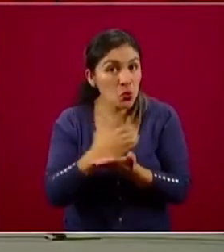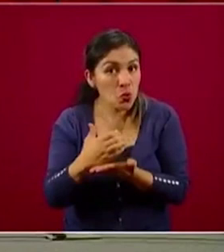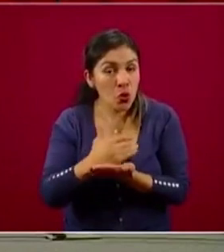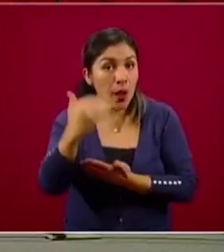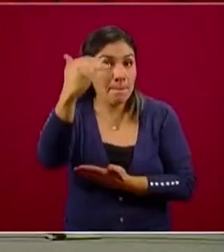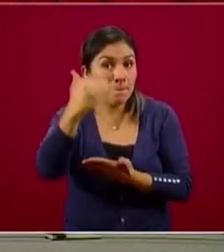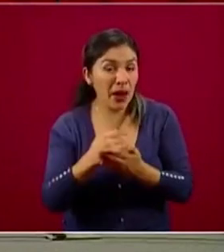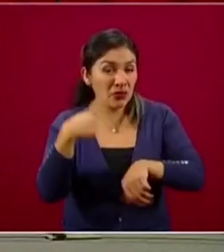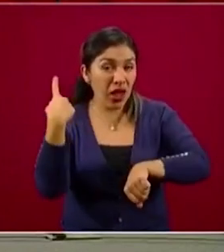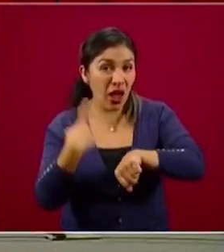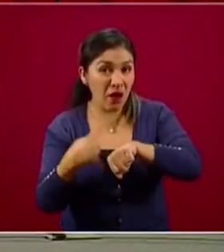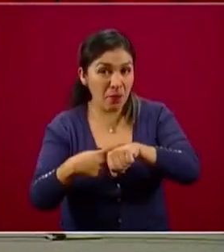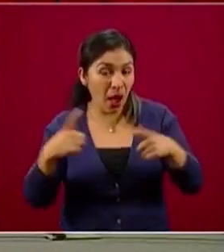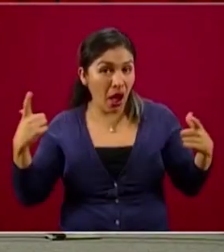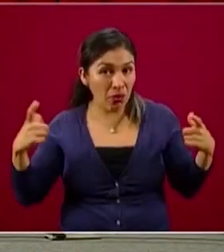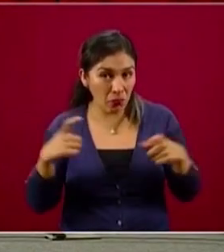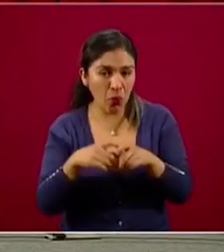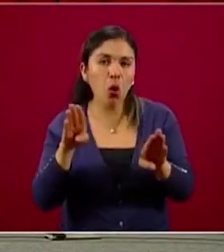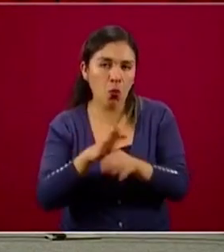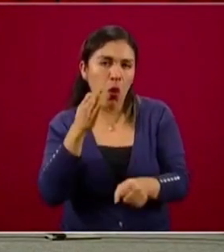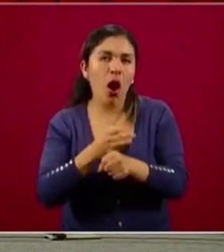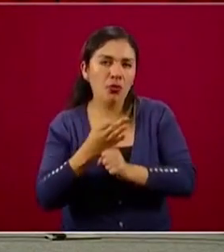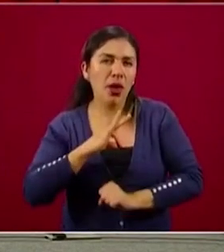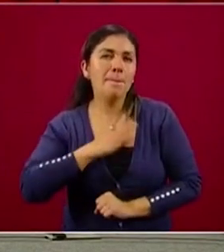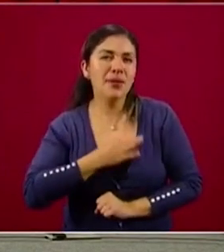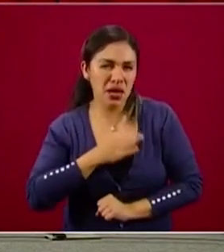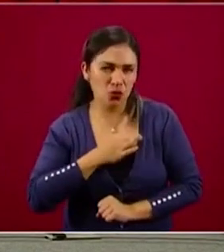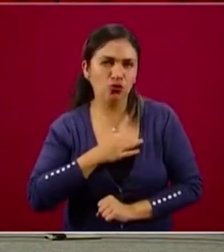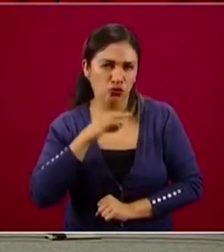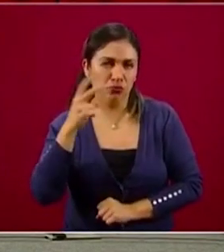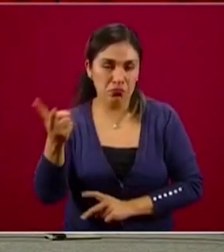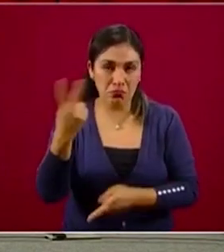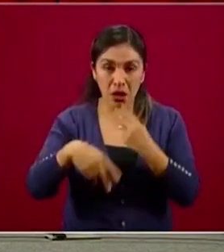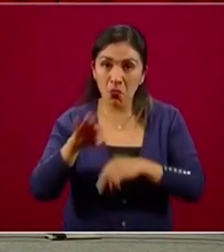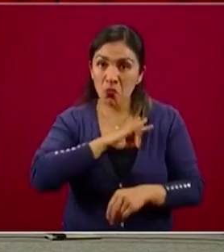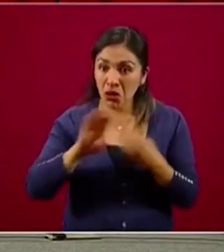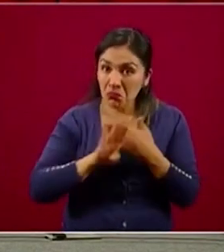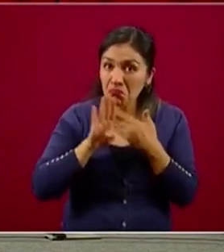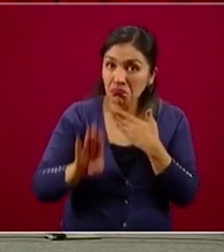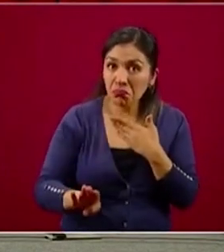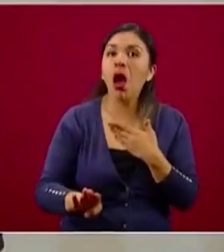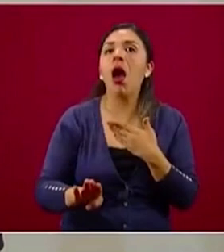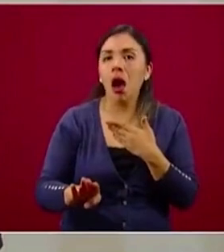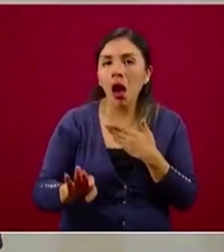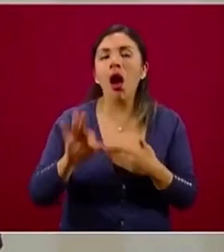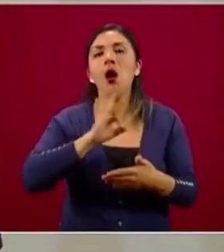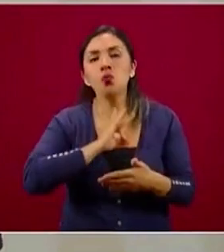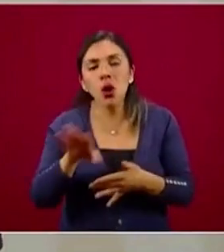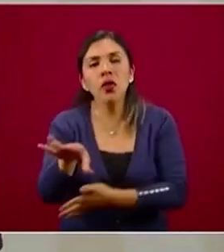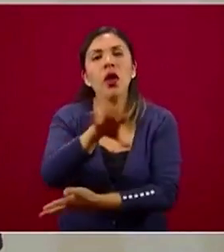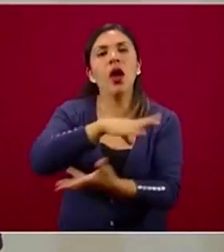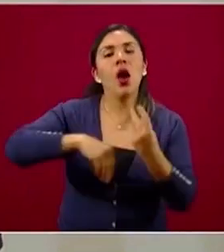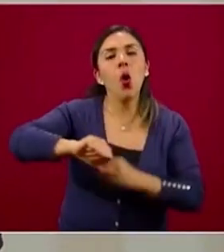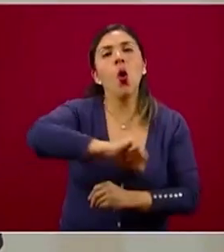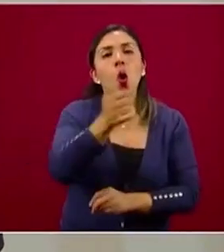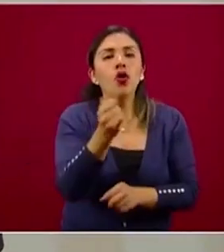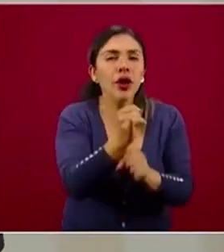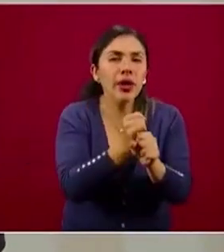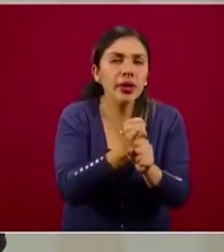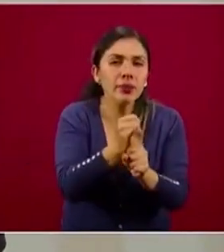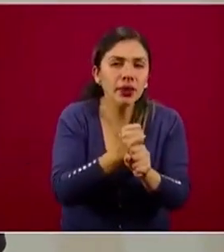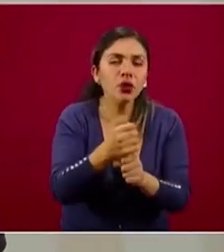reducir, en este caso, el virus o la concentración del virus, pueden pasar eventualmente a una etapa de investigación